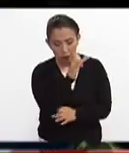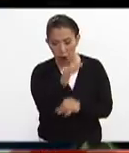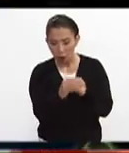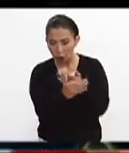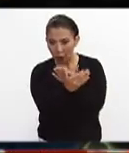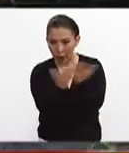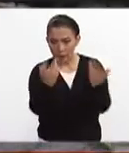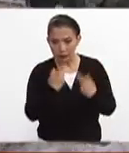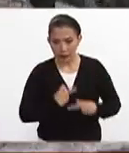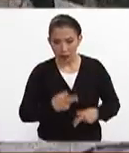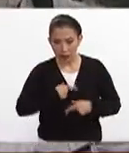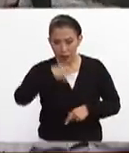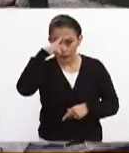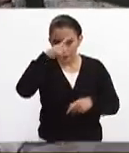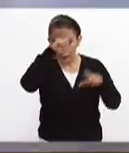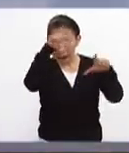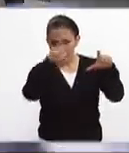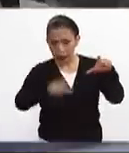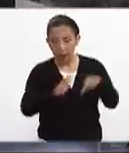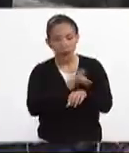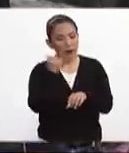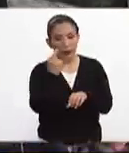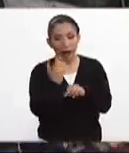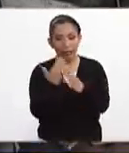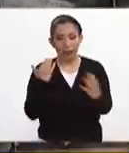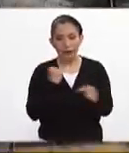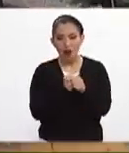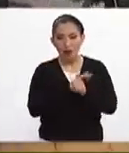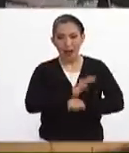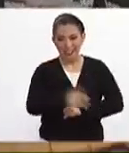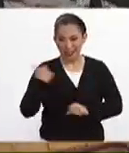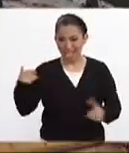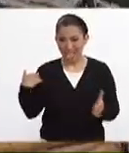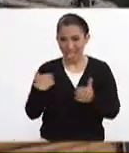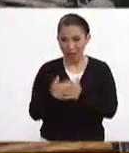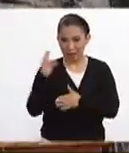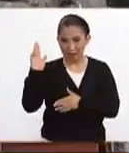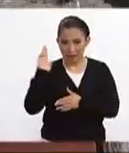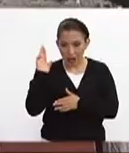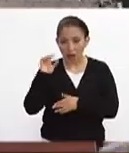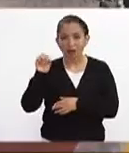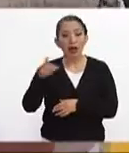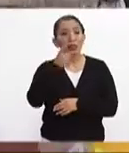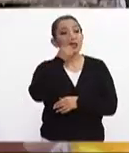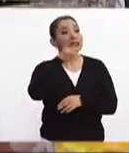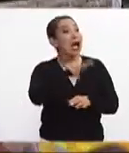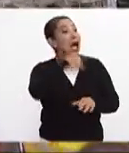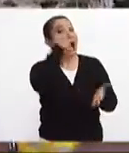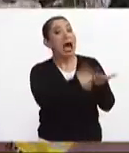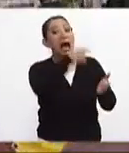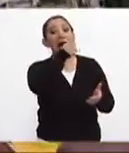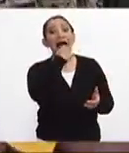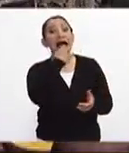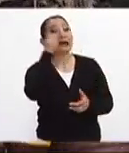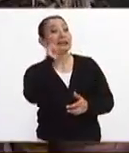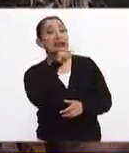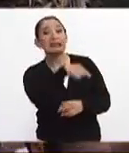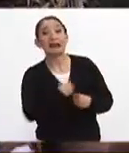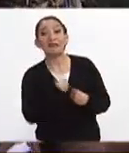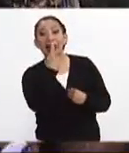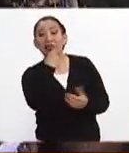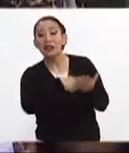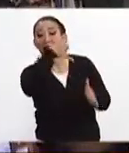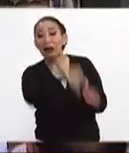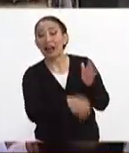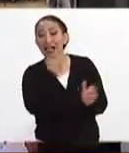todos los ciudadanos de este país por la información vertida durante el transcurso del miércoles sobre la existencia de una niña con vida